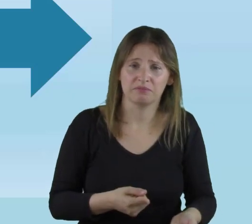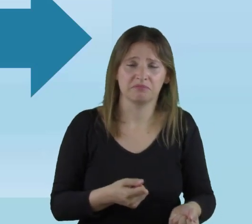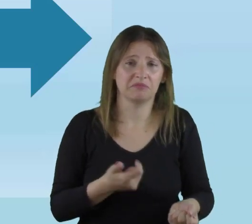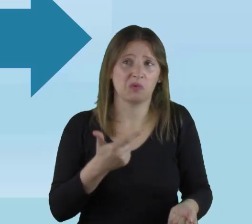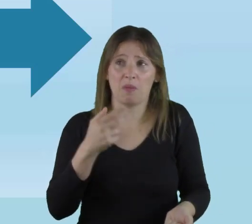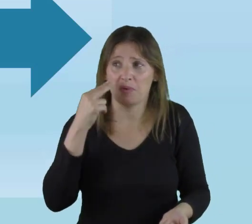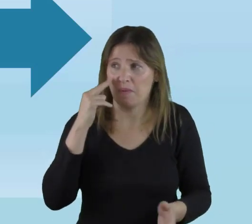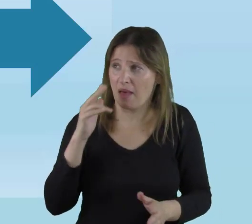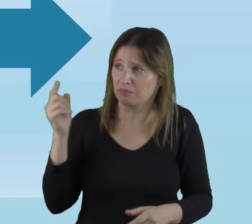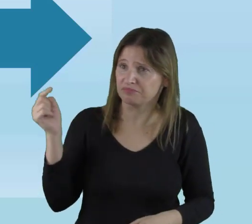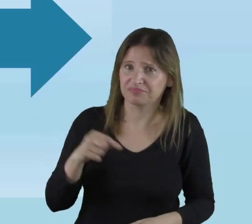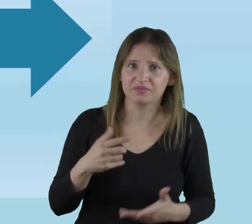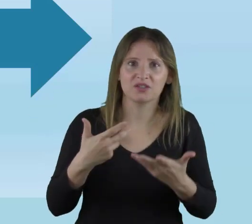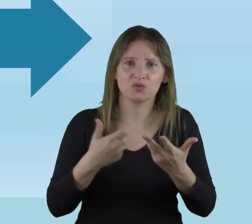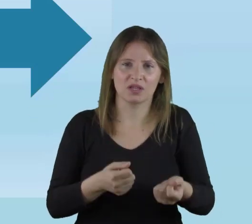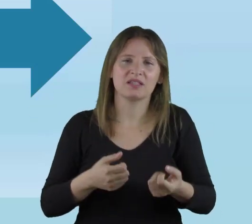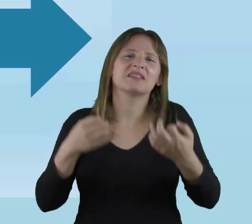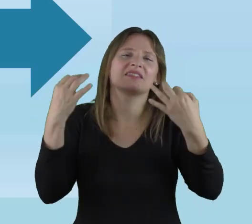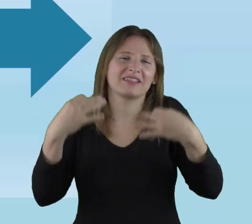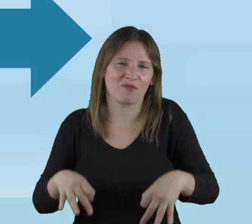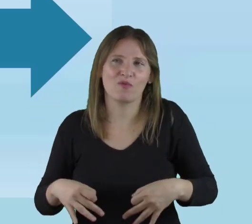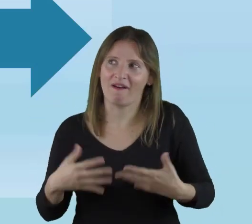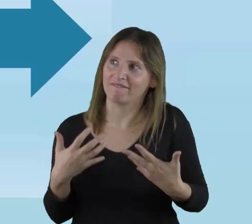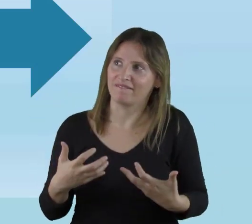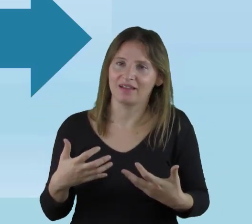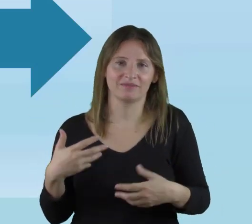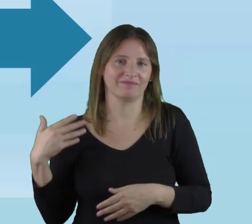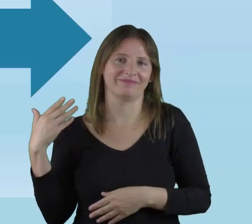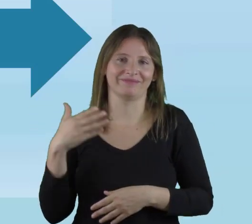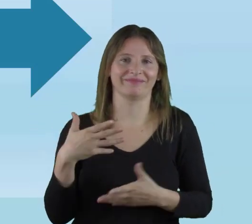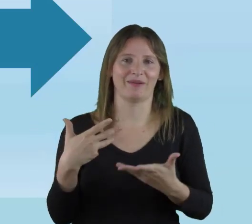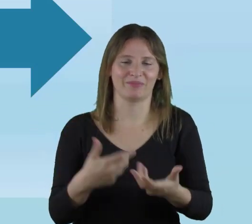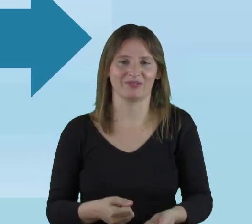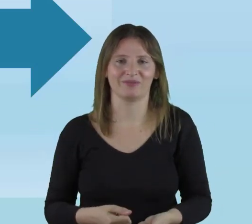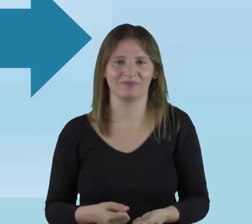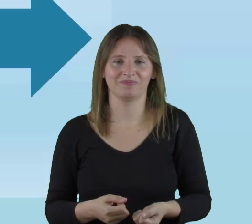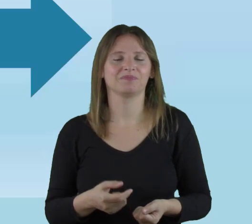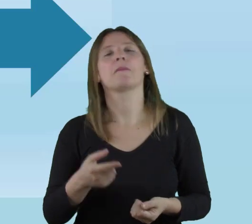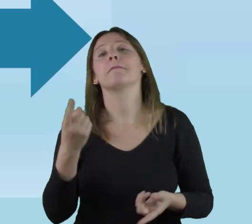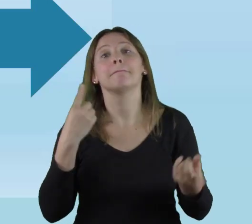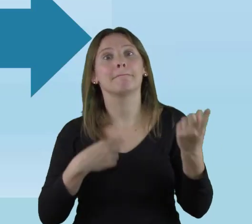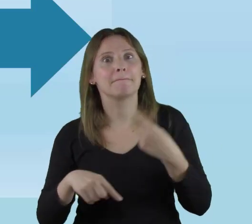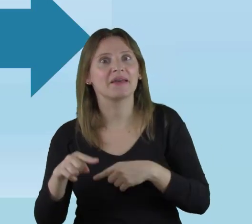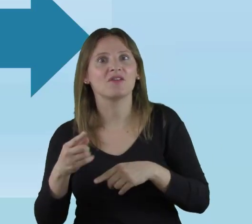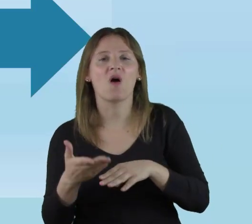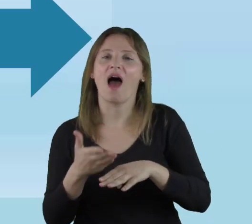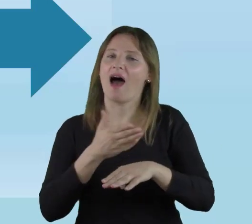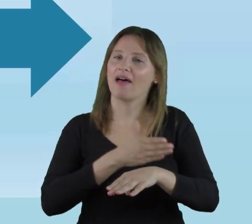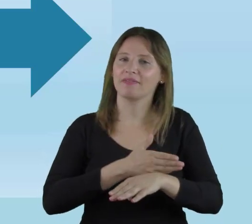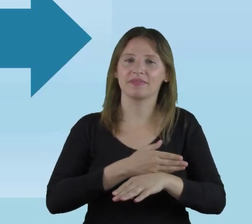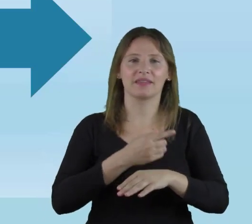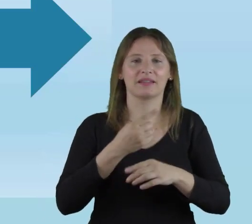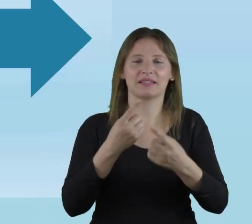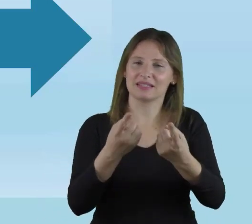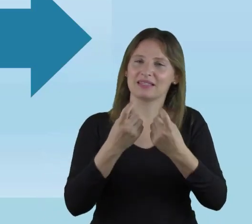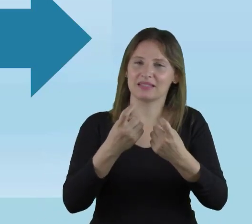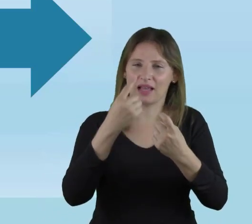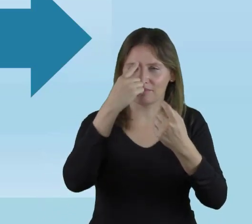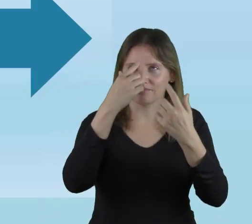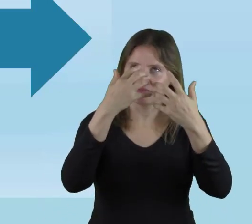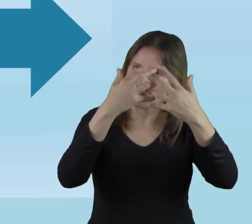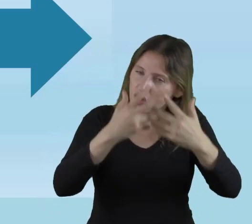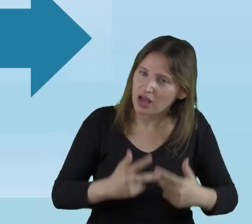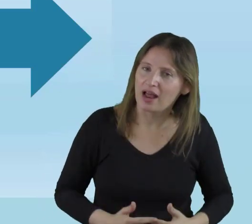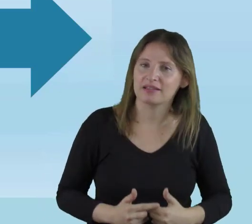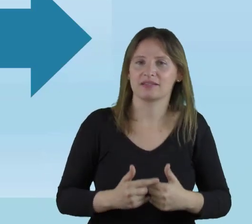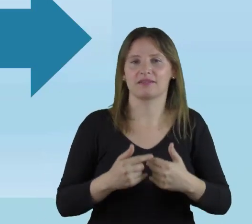ayudarnos sin ninguna dificultad. Que es más, seguro que lo harían con mucho gusto. Pero esto, tenemos